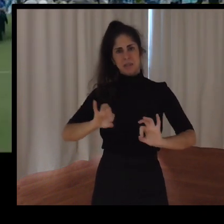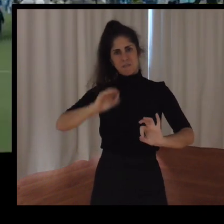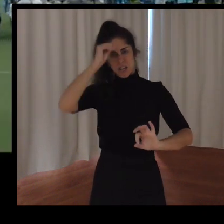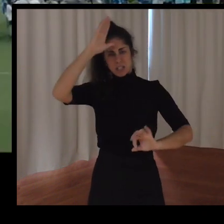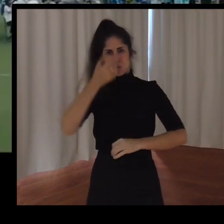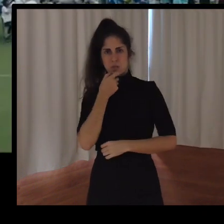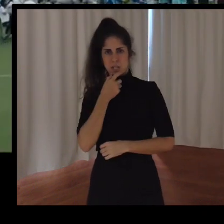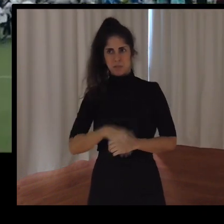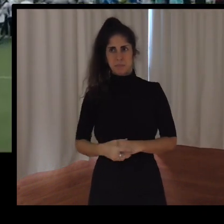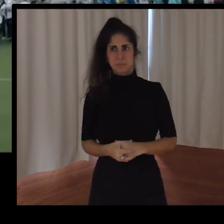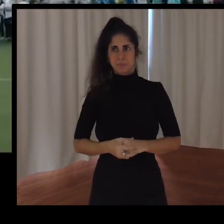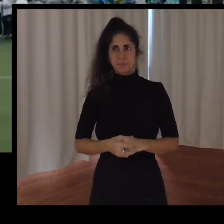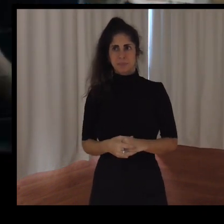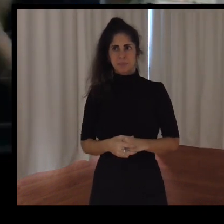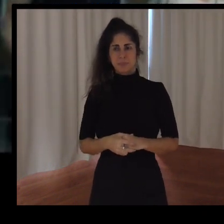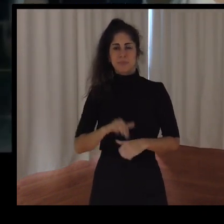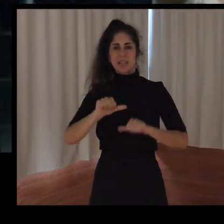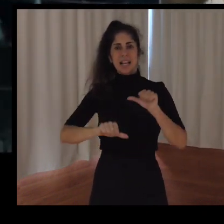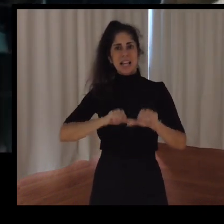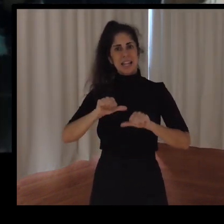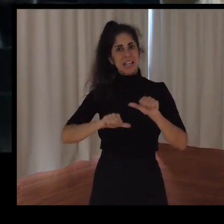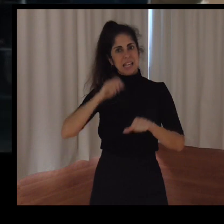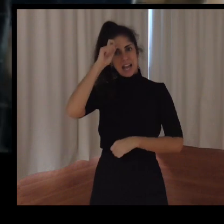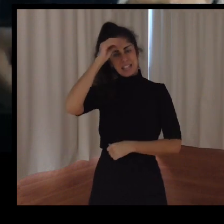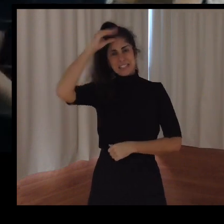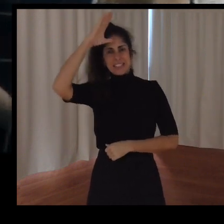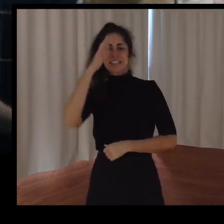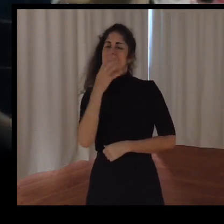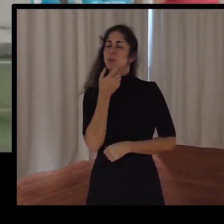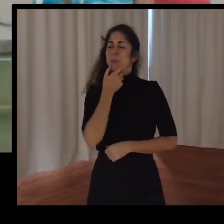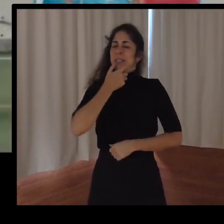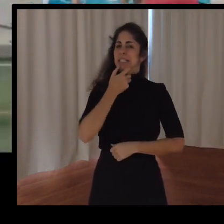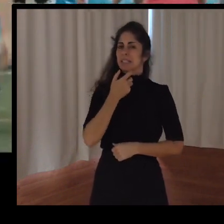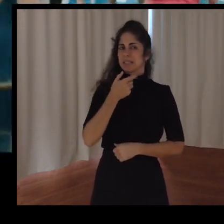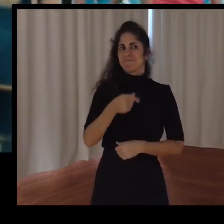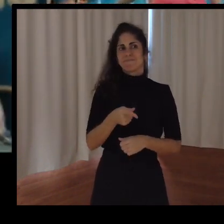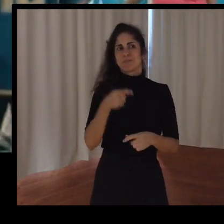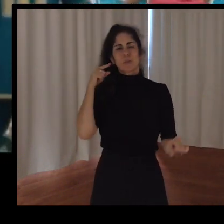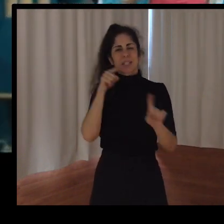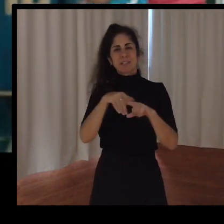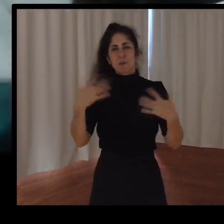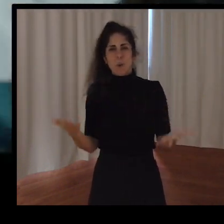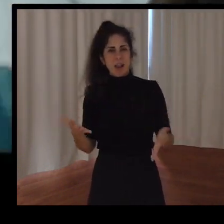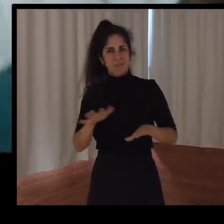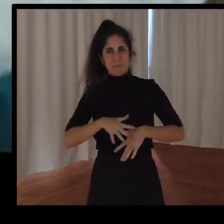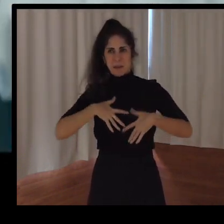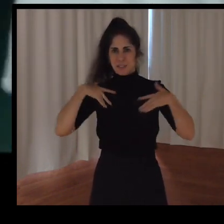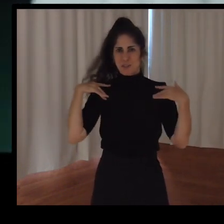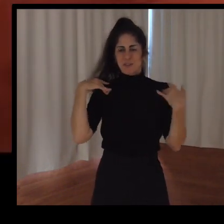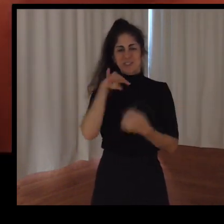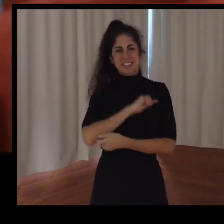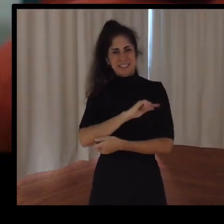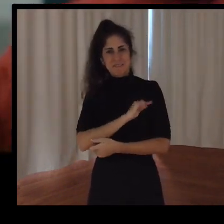El futuro de la Liga Genuín nos llena de pasión, de pasión, de sentimiento. Es abrazos,